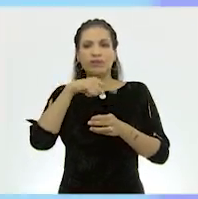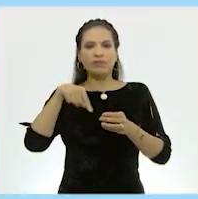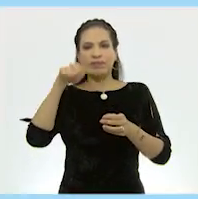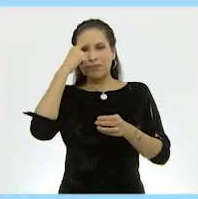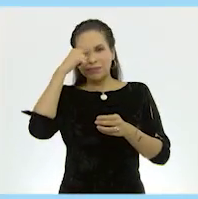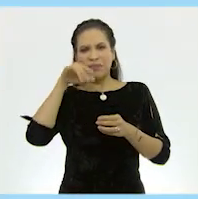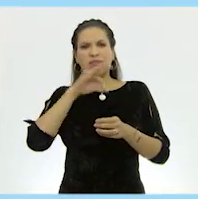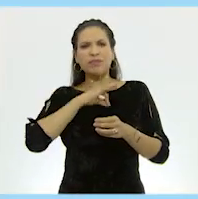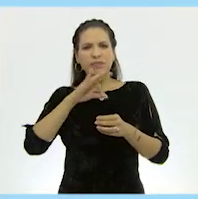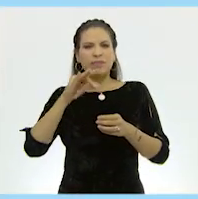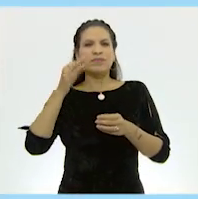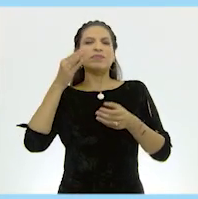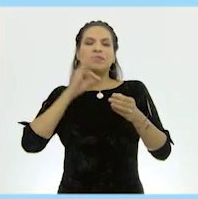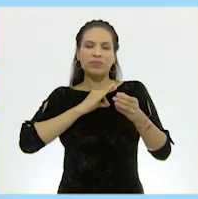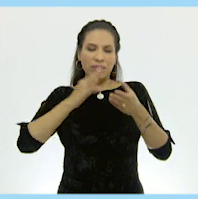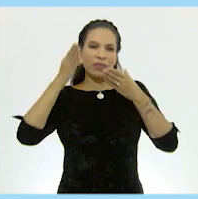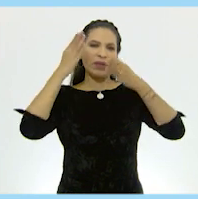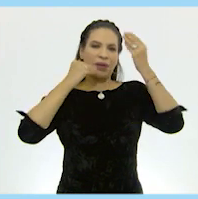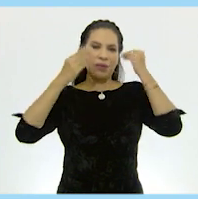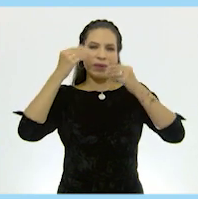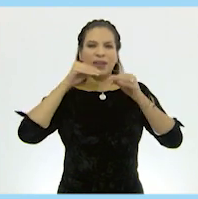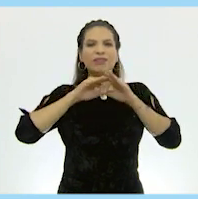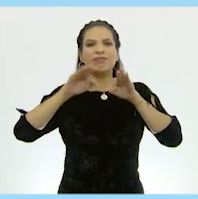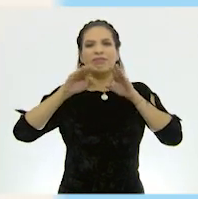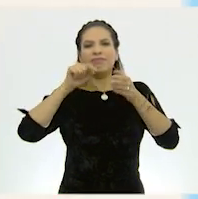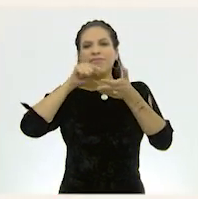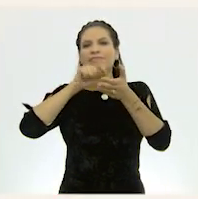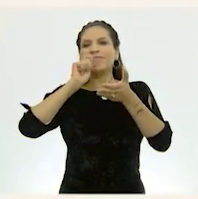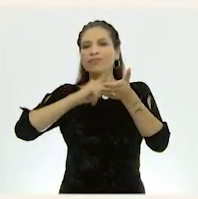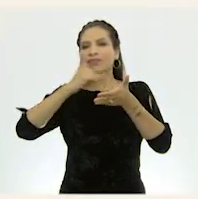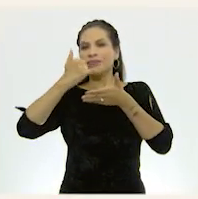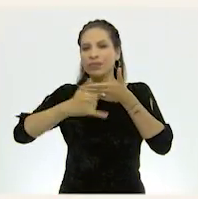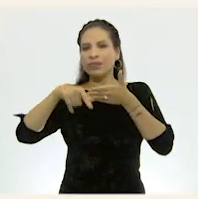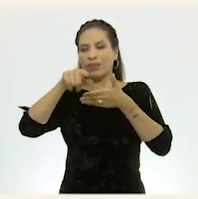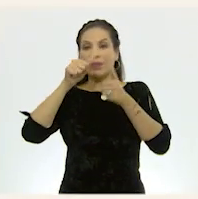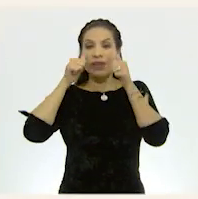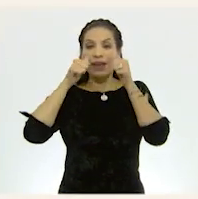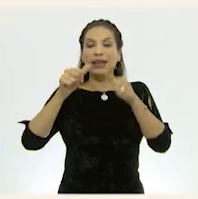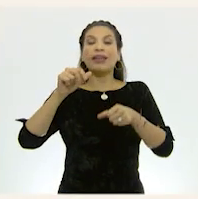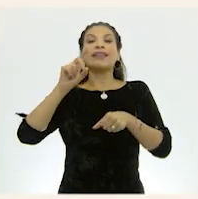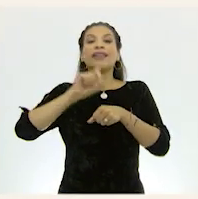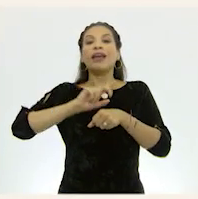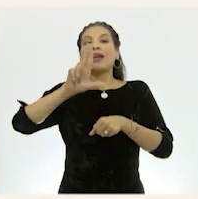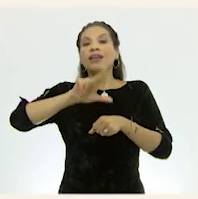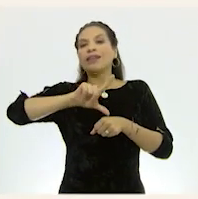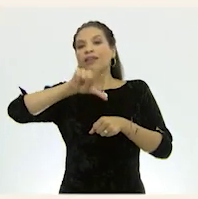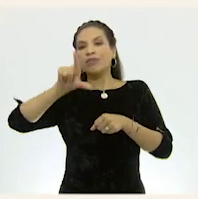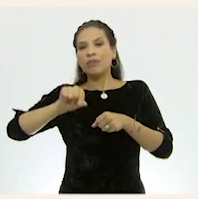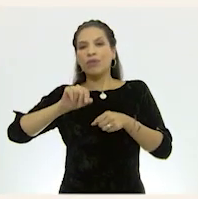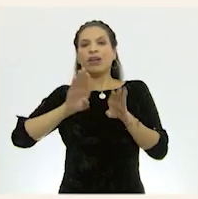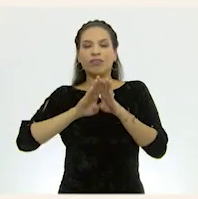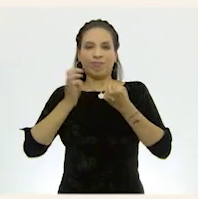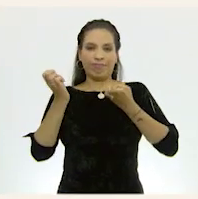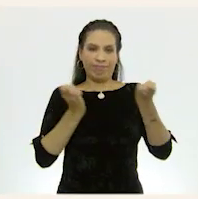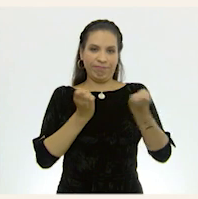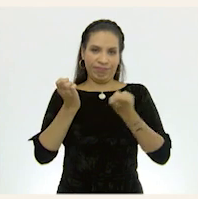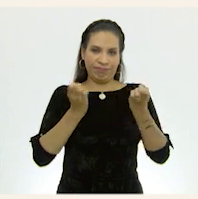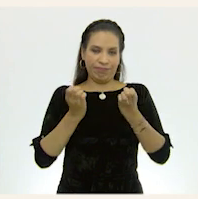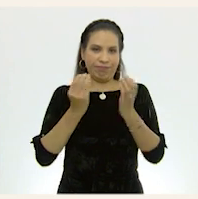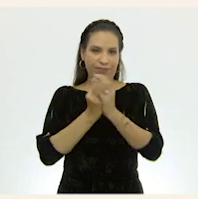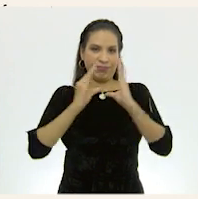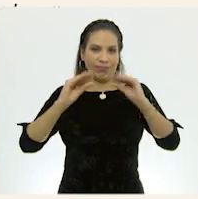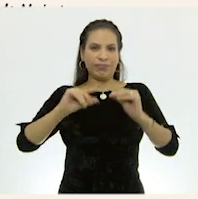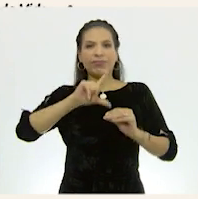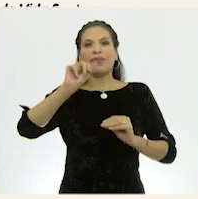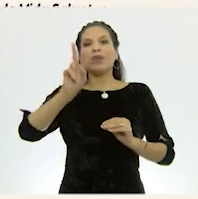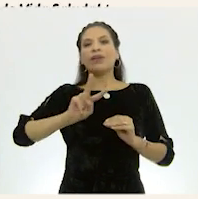en donde aprenderemos a trabajar por proyectos Ponte atento los martes después de tu clase de educación física Y los